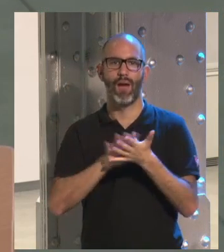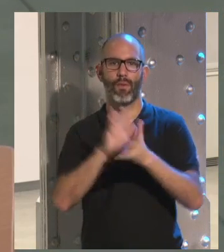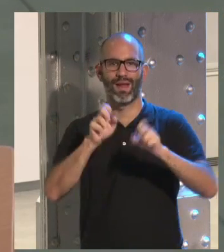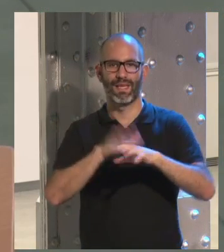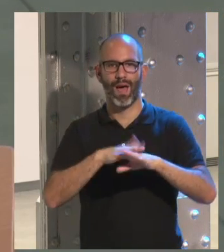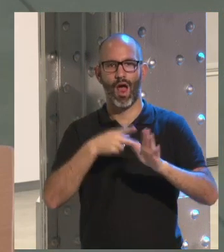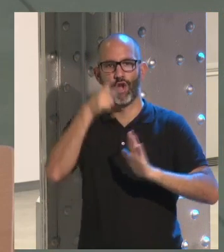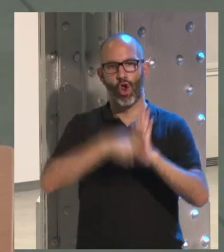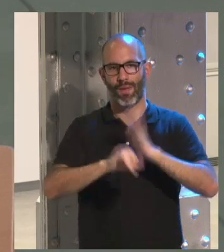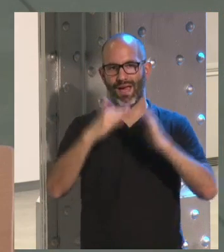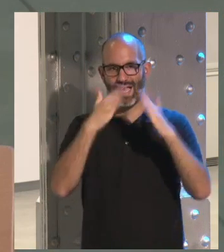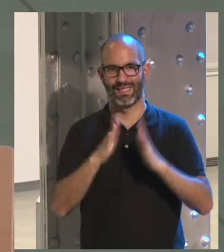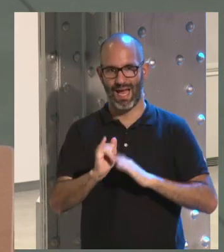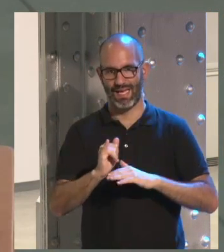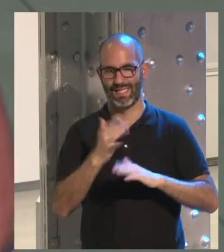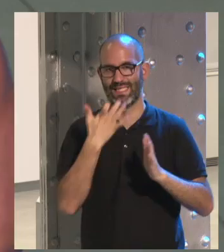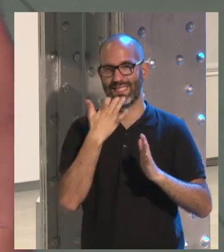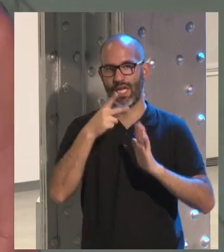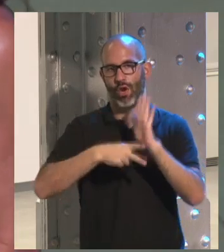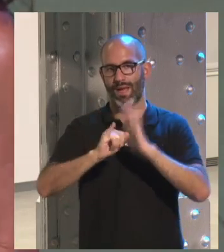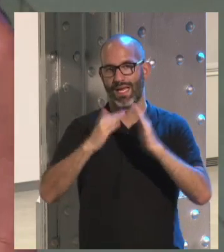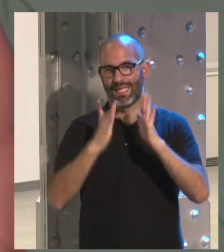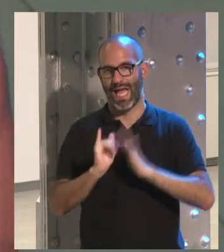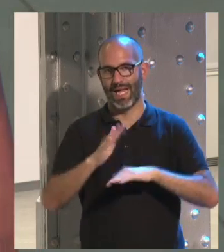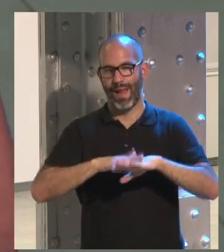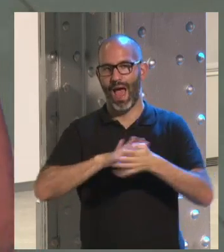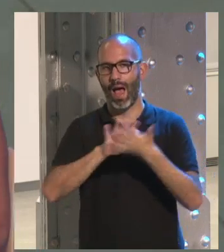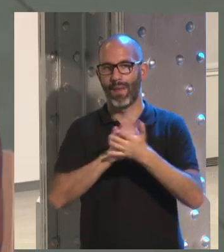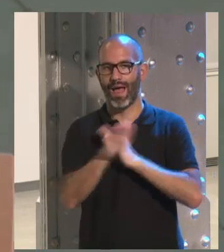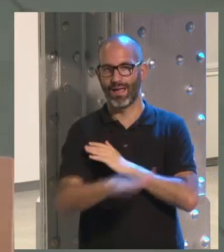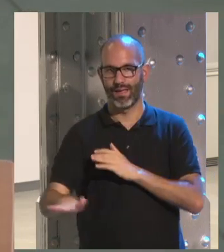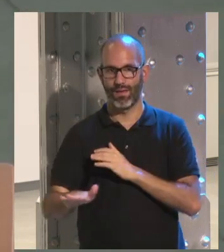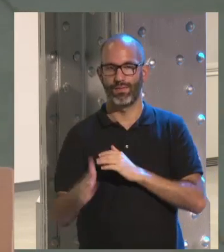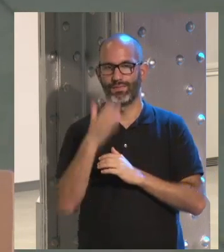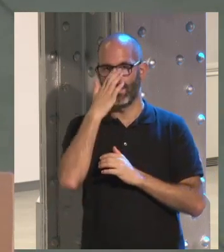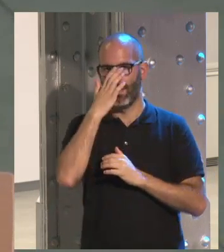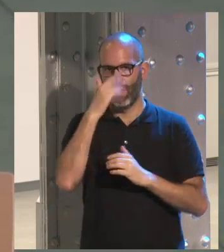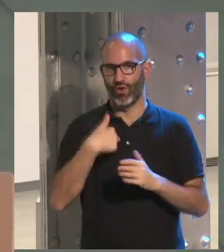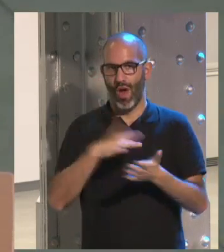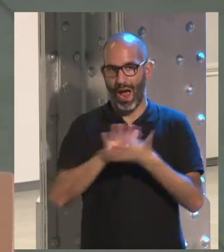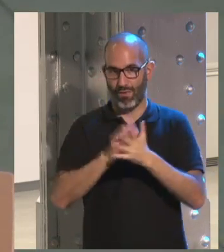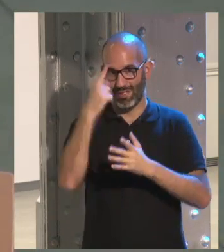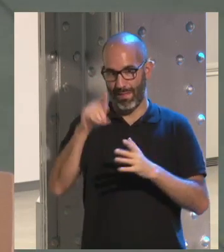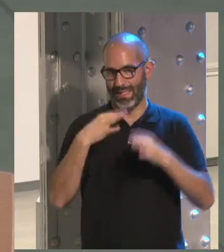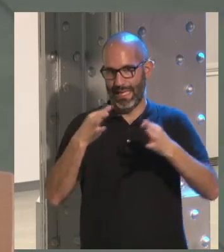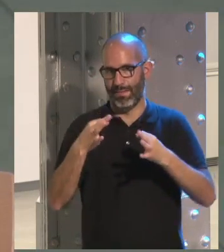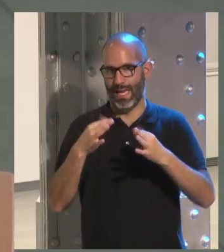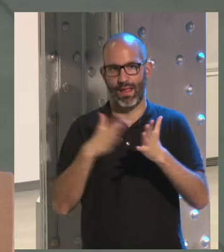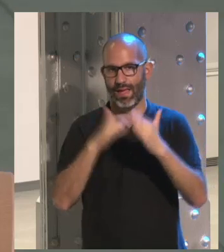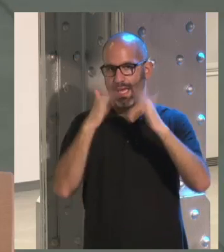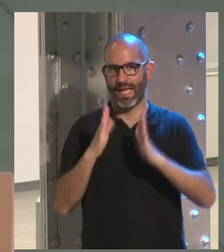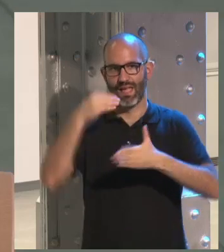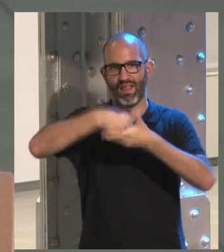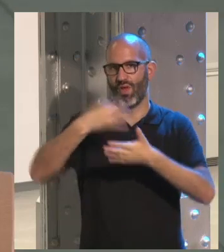hijos y las normas igual que tienes normas en casa para determinadas las normas internas pues eso